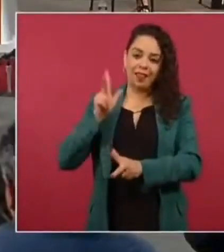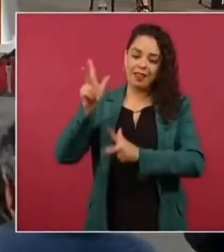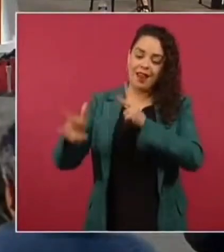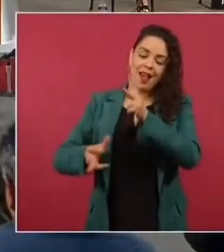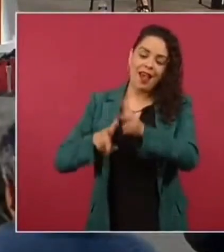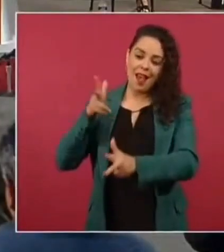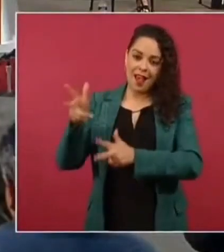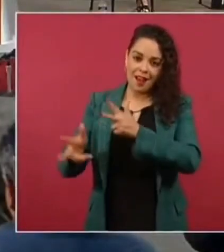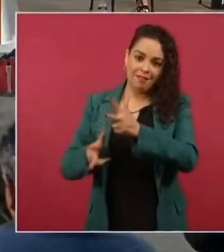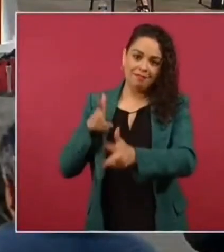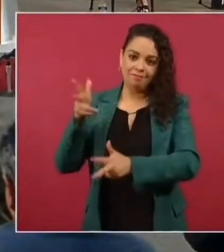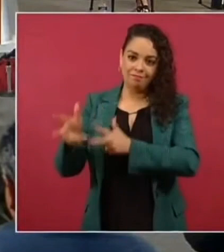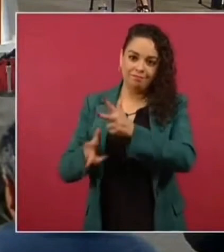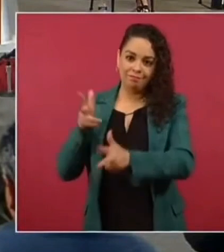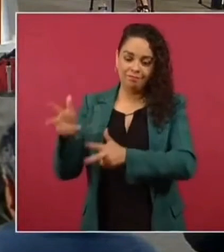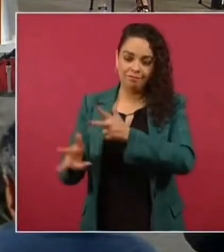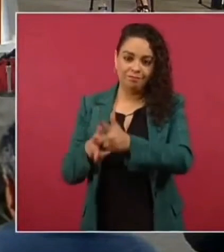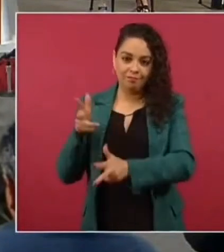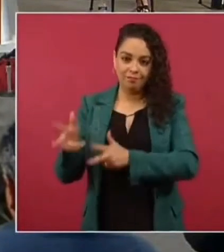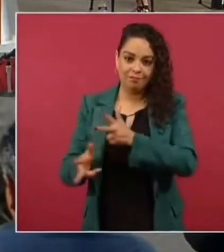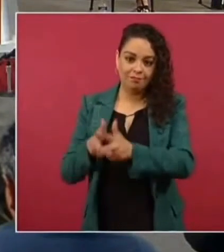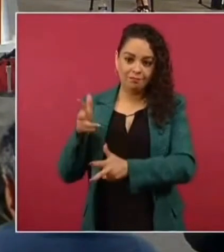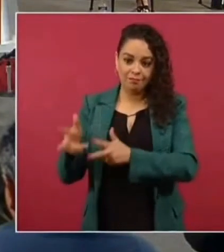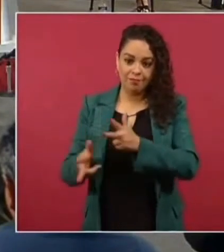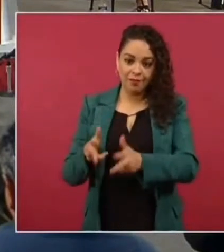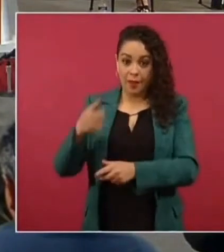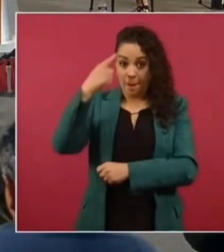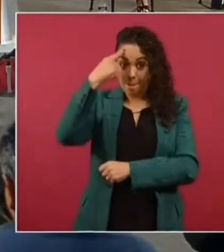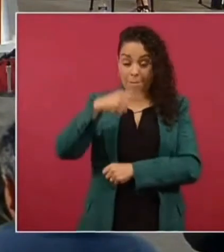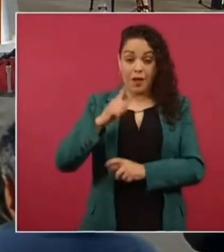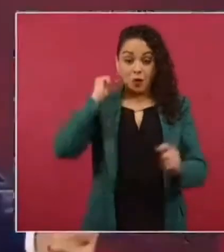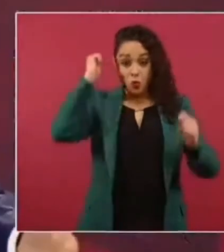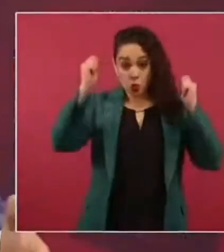que se internen todos esos turistas.